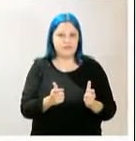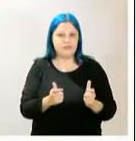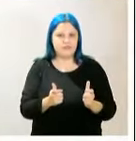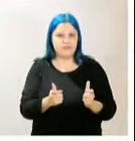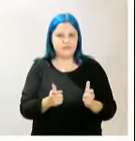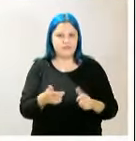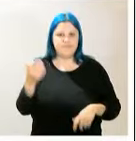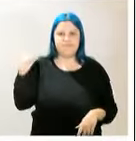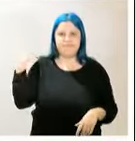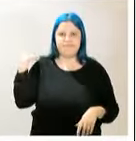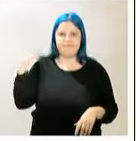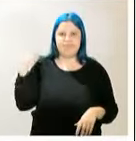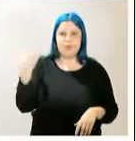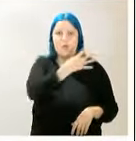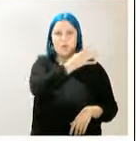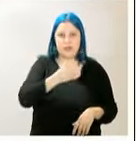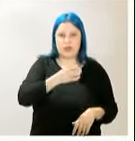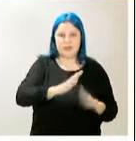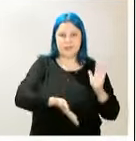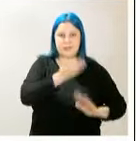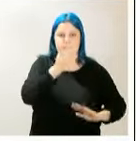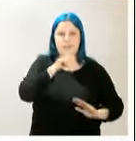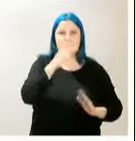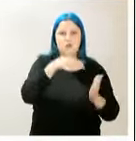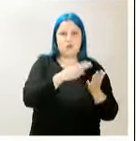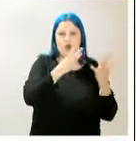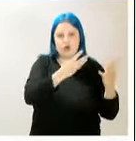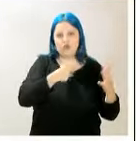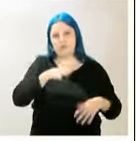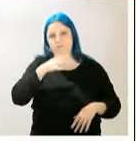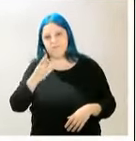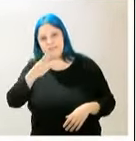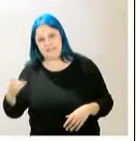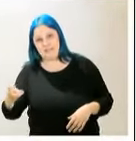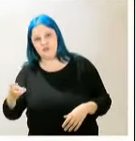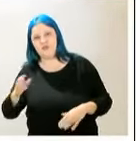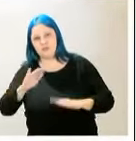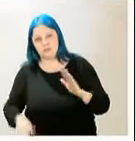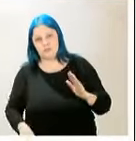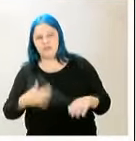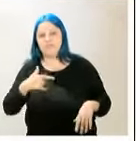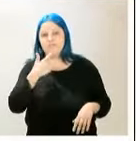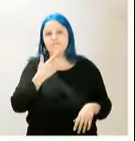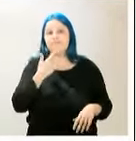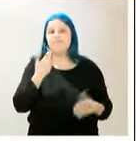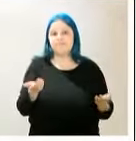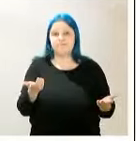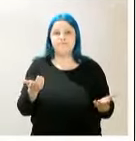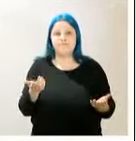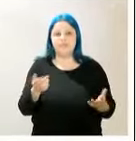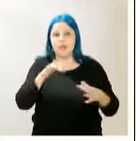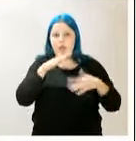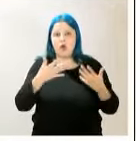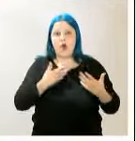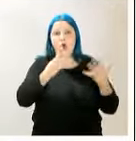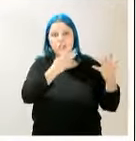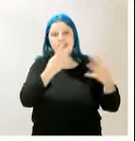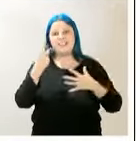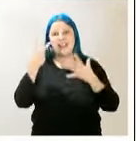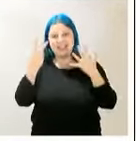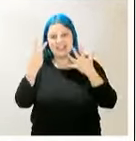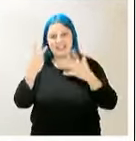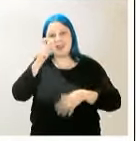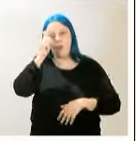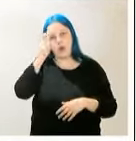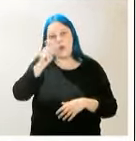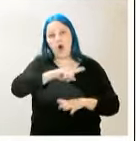a 314 en 2017, y se han dejado a 87 pueblos enteros sin oficina en su municipio. Esto supone